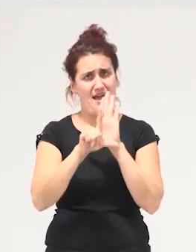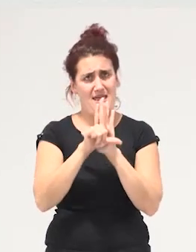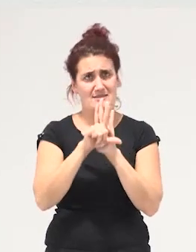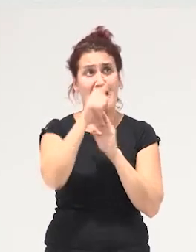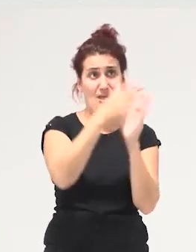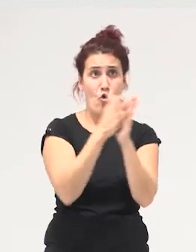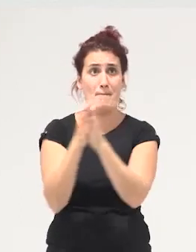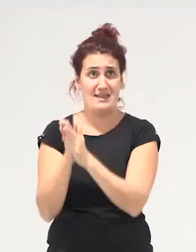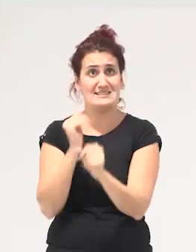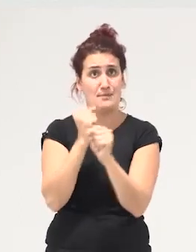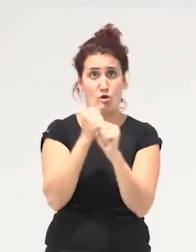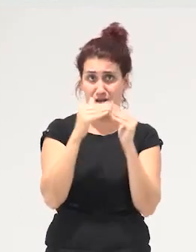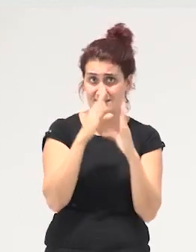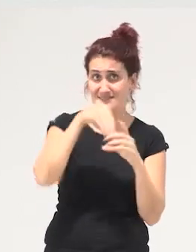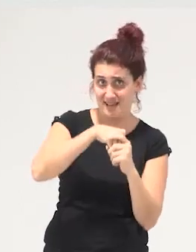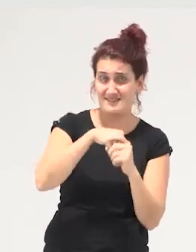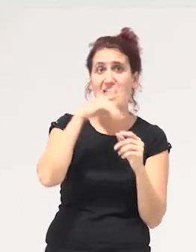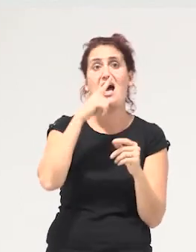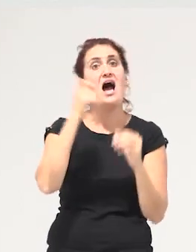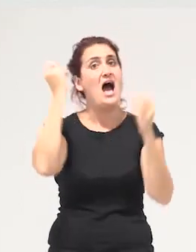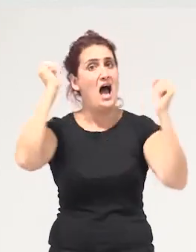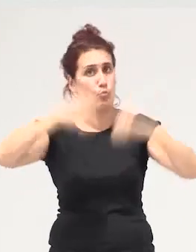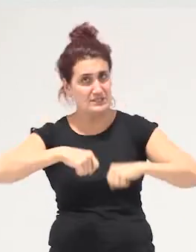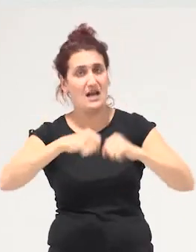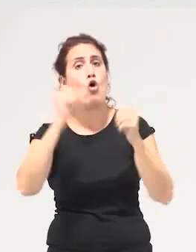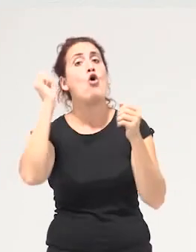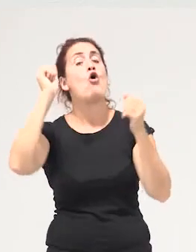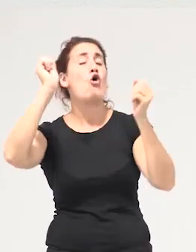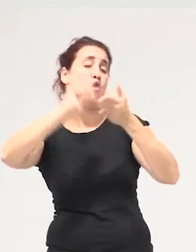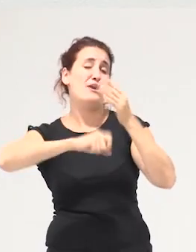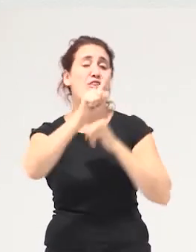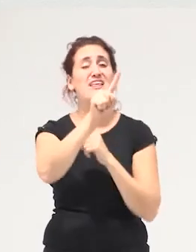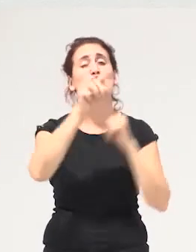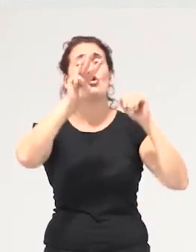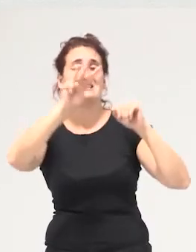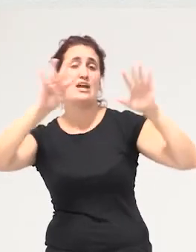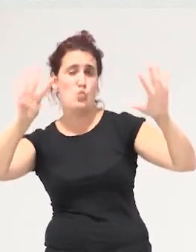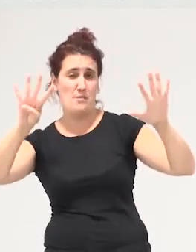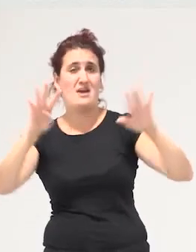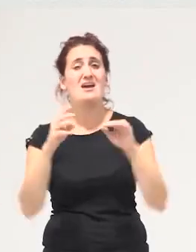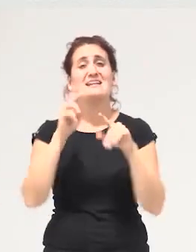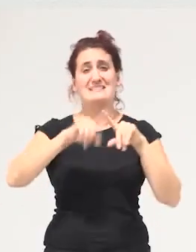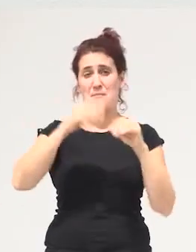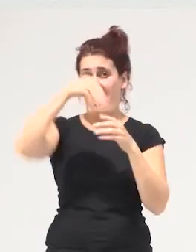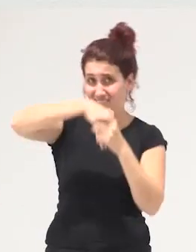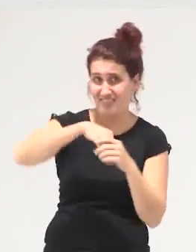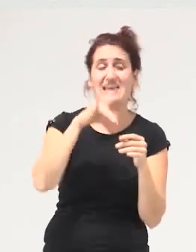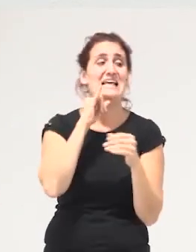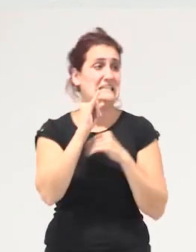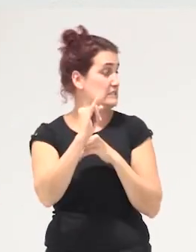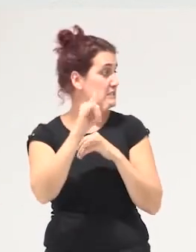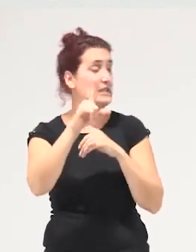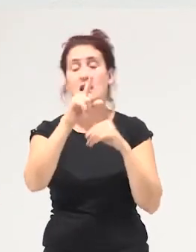compañeras trabajadoras de hogar apuestan por el convenio 189 por la plena inserción en el régimen general por el